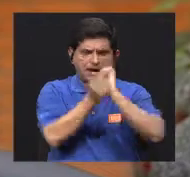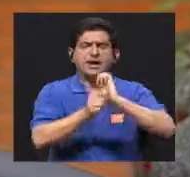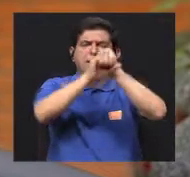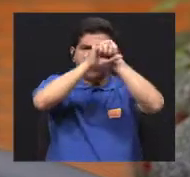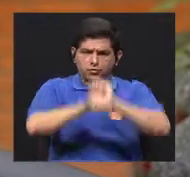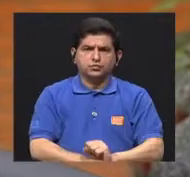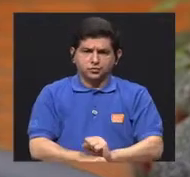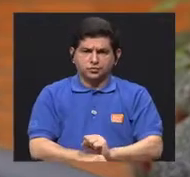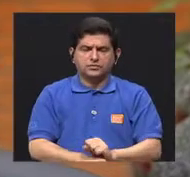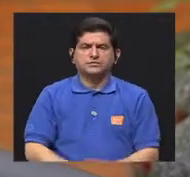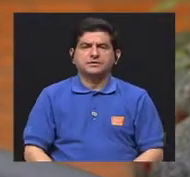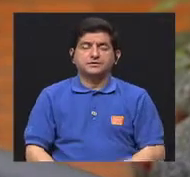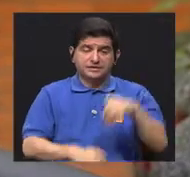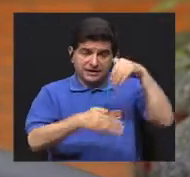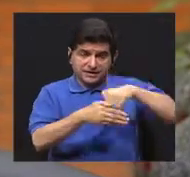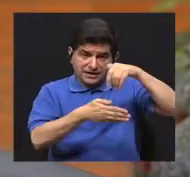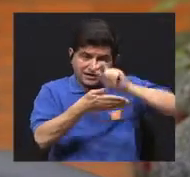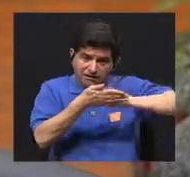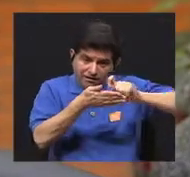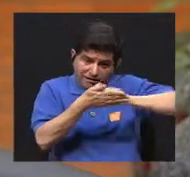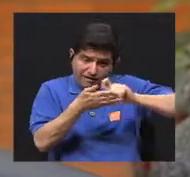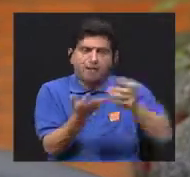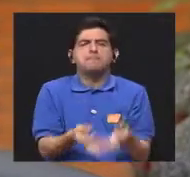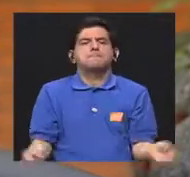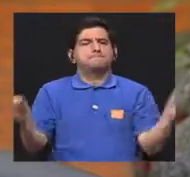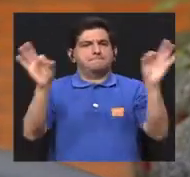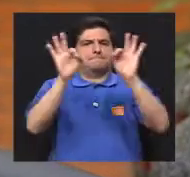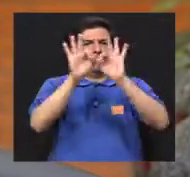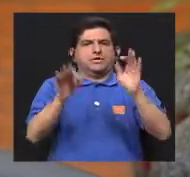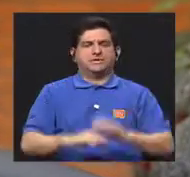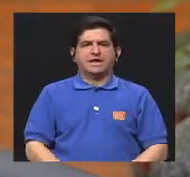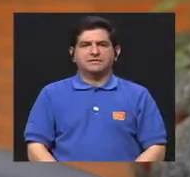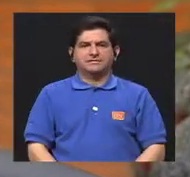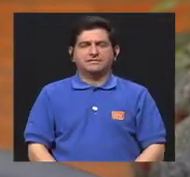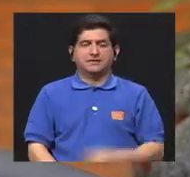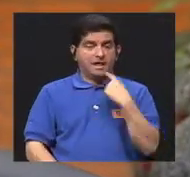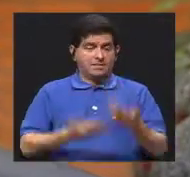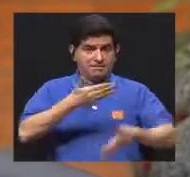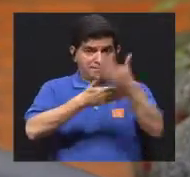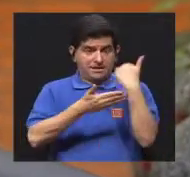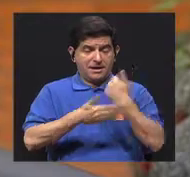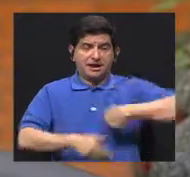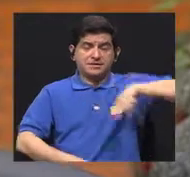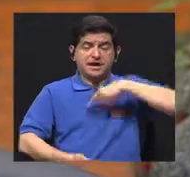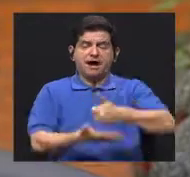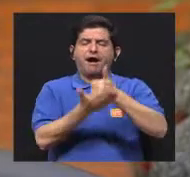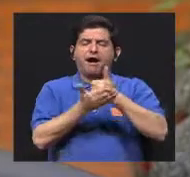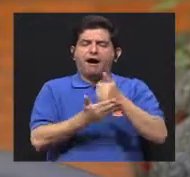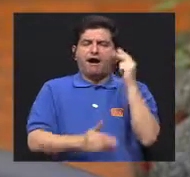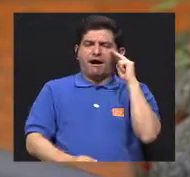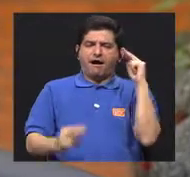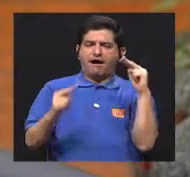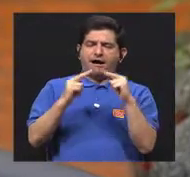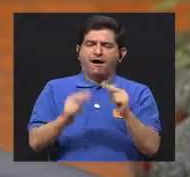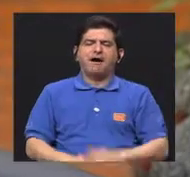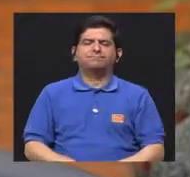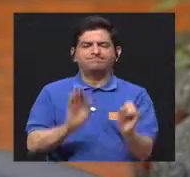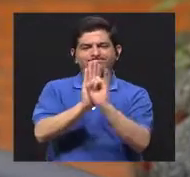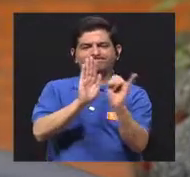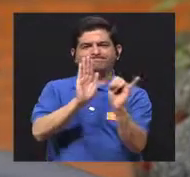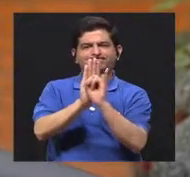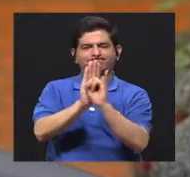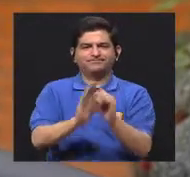para modificar hábitos. Entonces, el registro viene a ser importante porque, como mencioné anteriormente, nos ayuda a conocernos, a